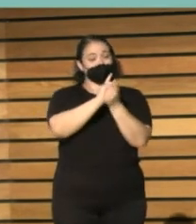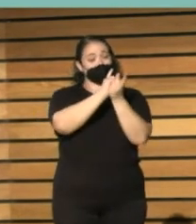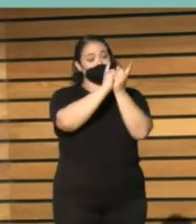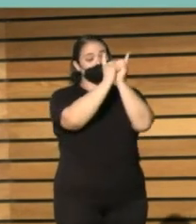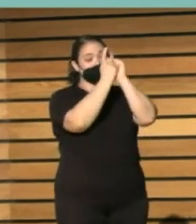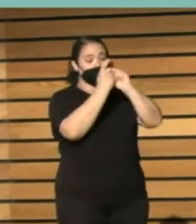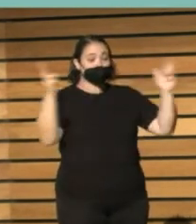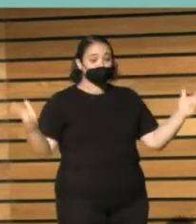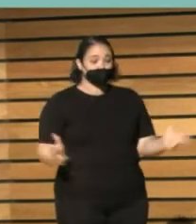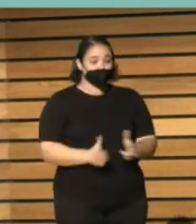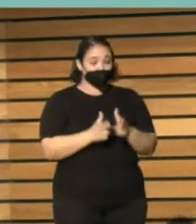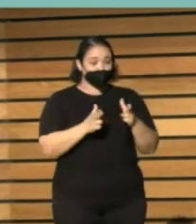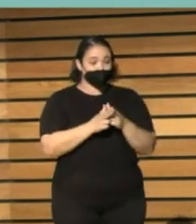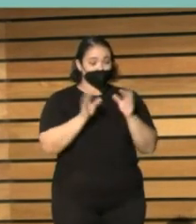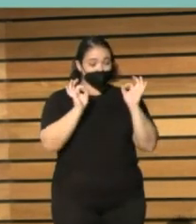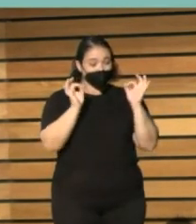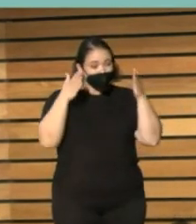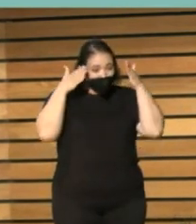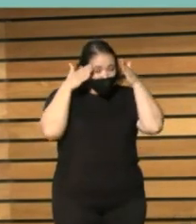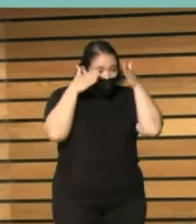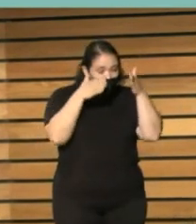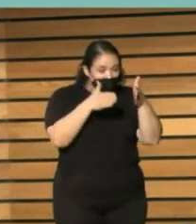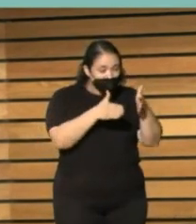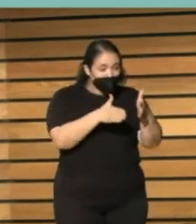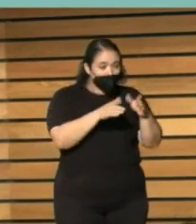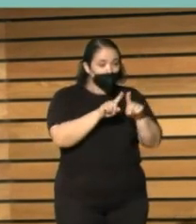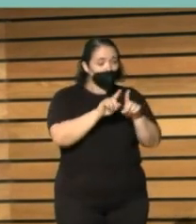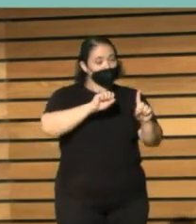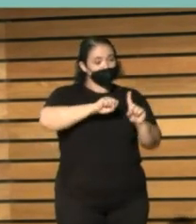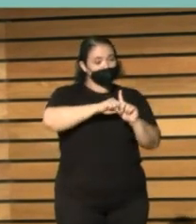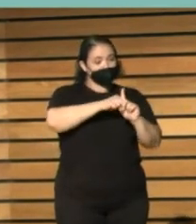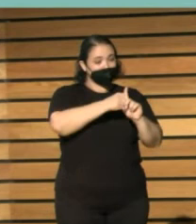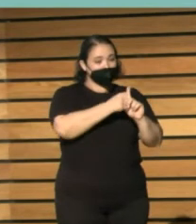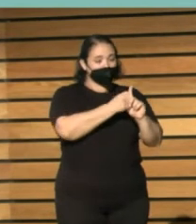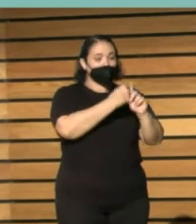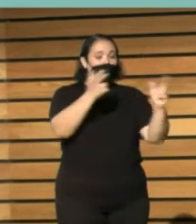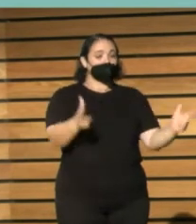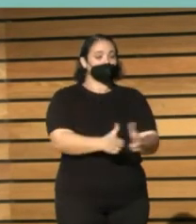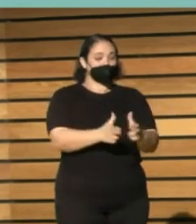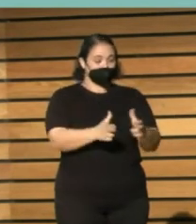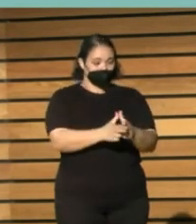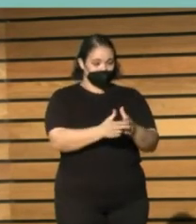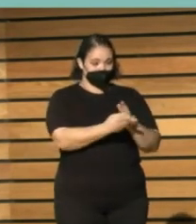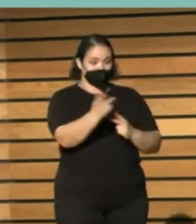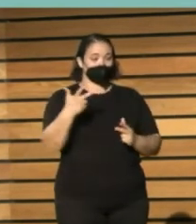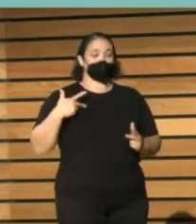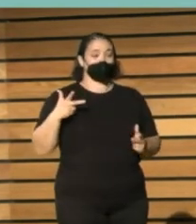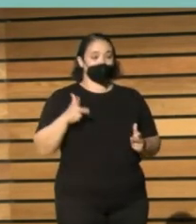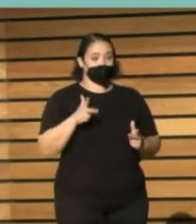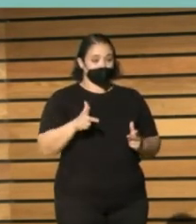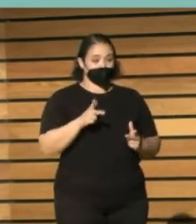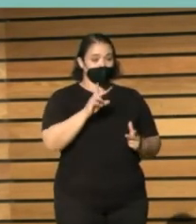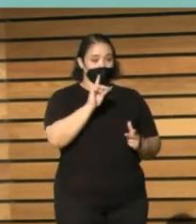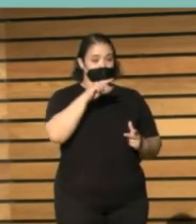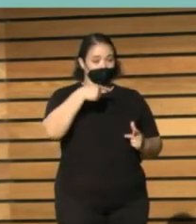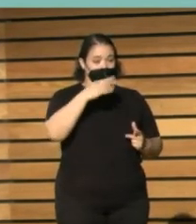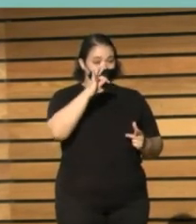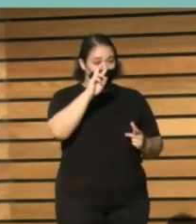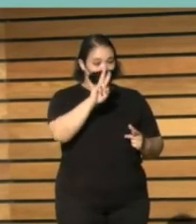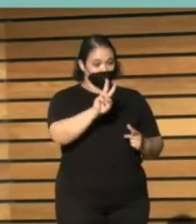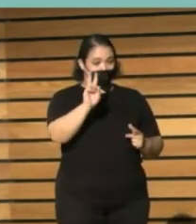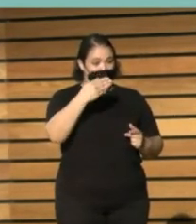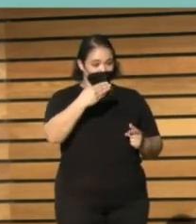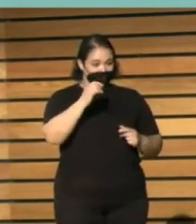entiendo va muy dirigido a empujar también a la sociedad a todo lo que son los derechos LGTBI a